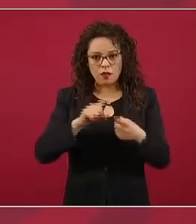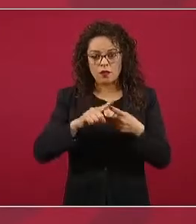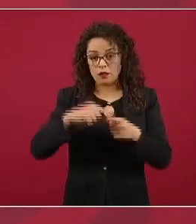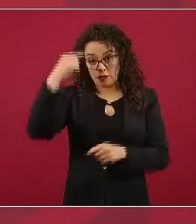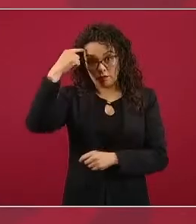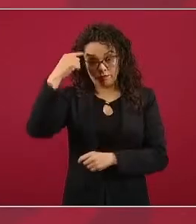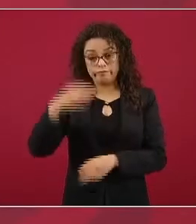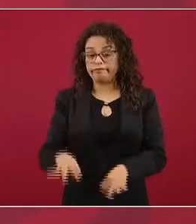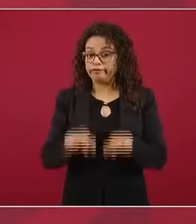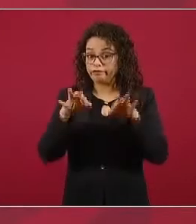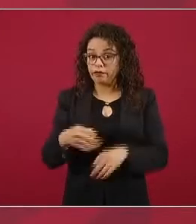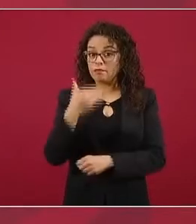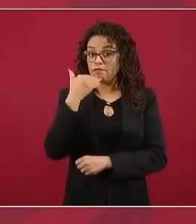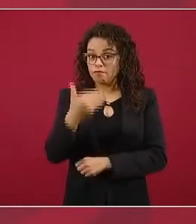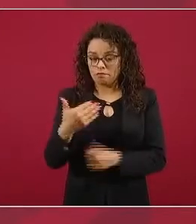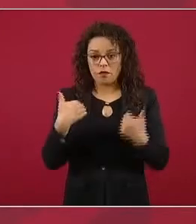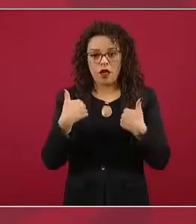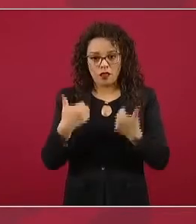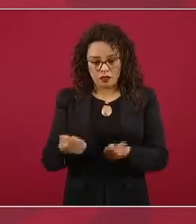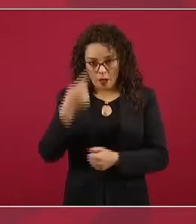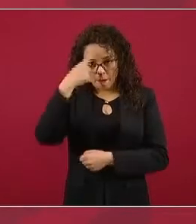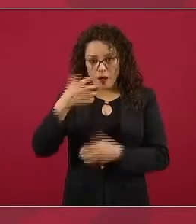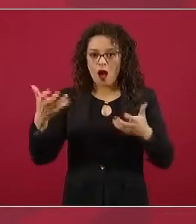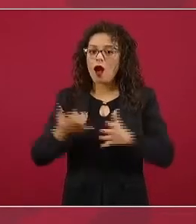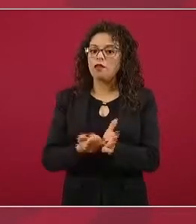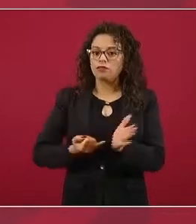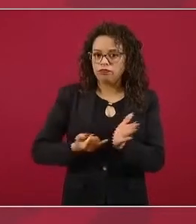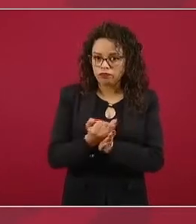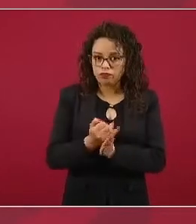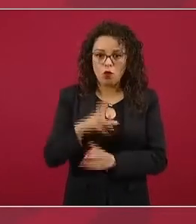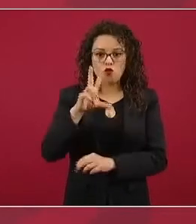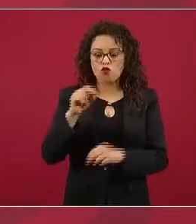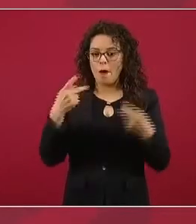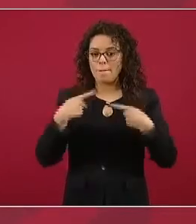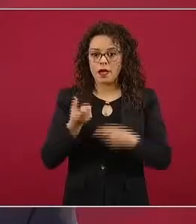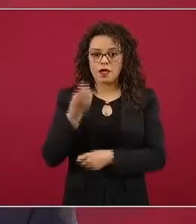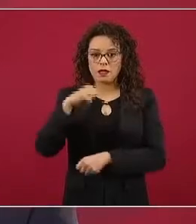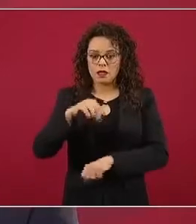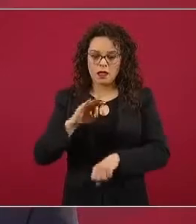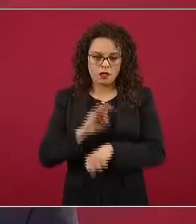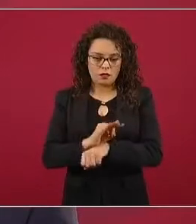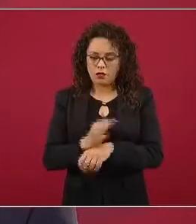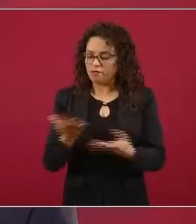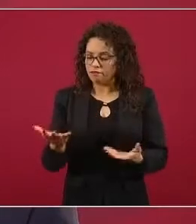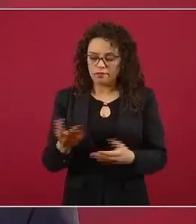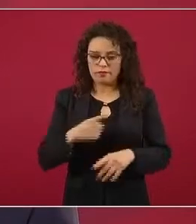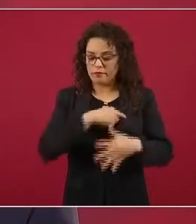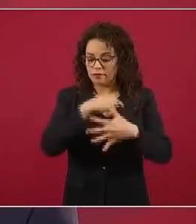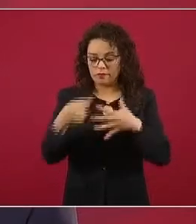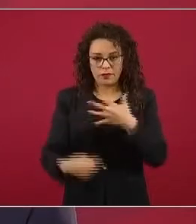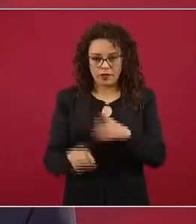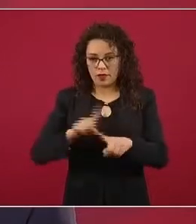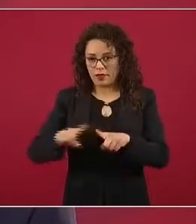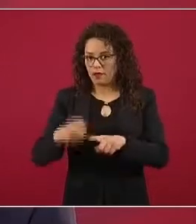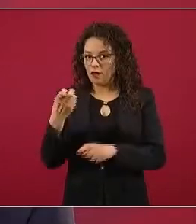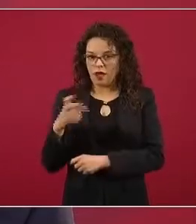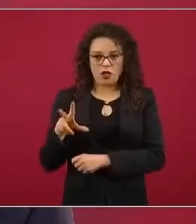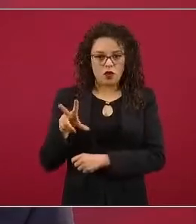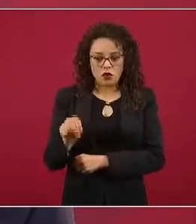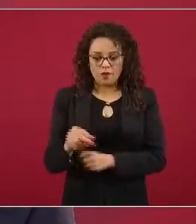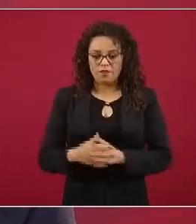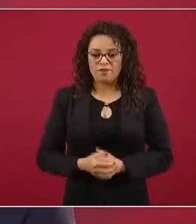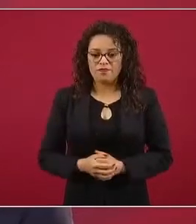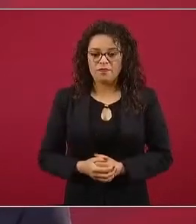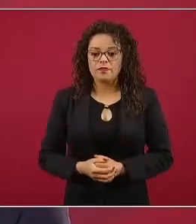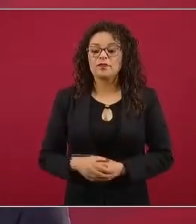conocimiento, capacidad de decisión, no personas vulnerables, etcétera. Y también